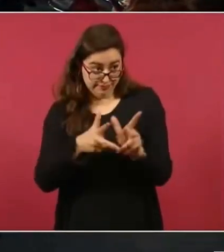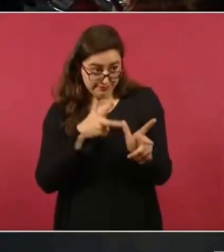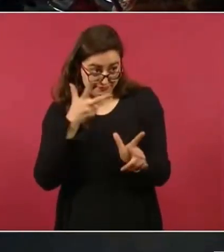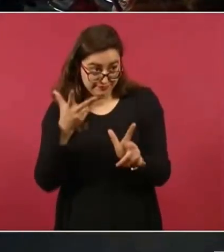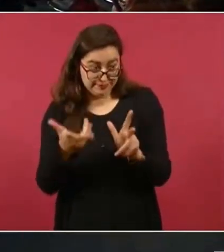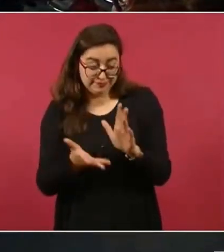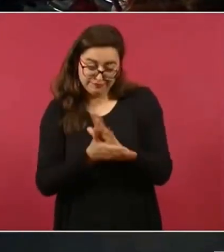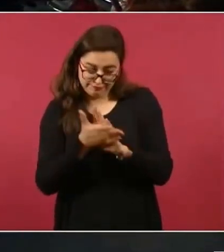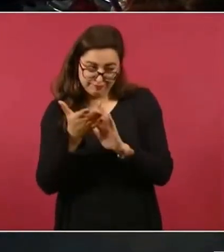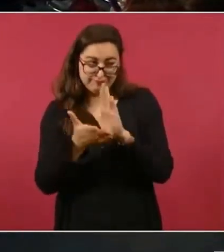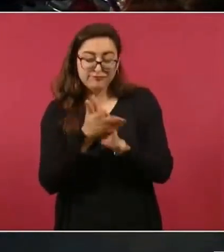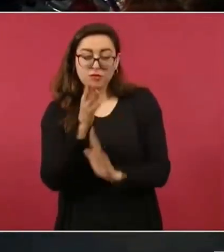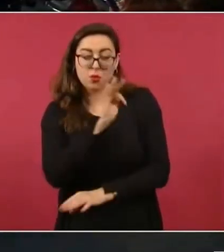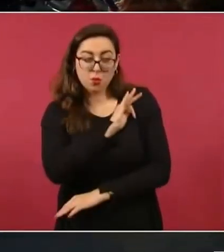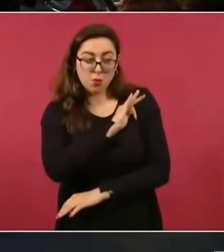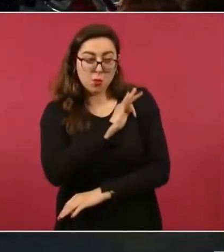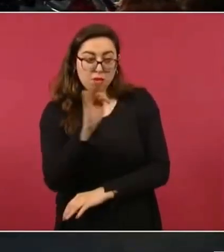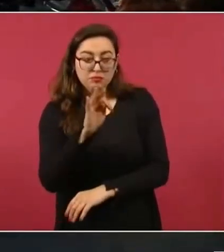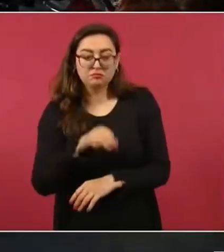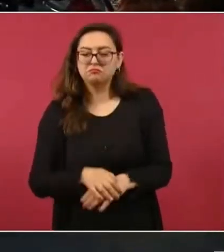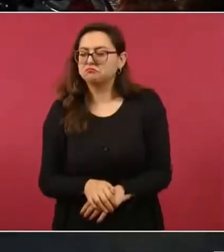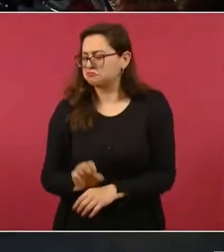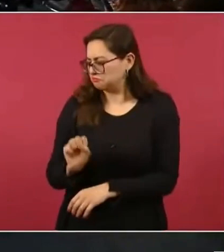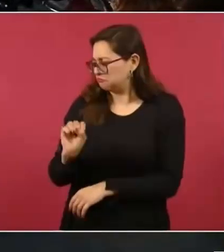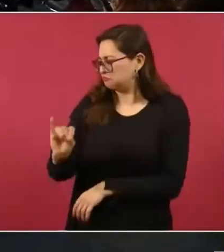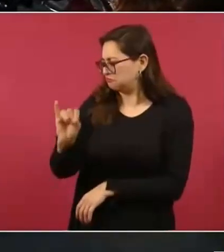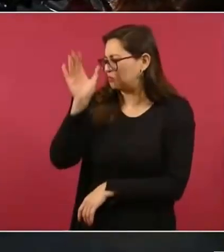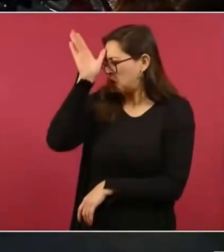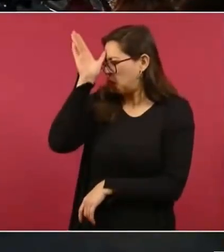firmaron el convenio